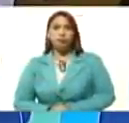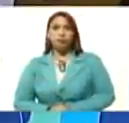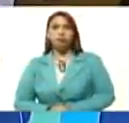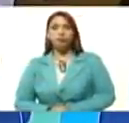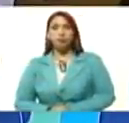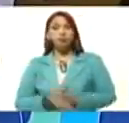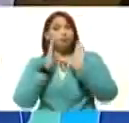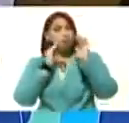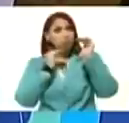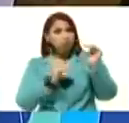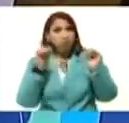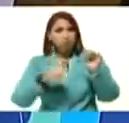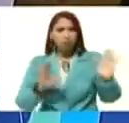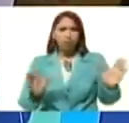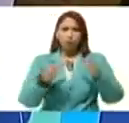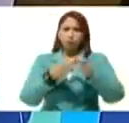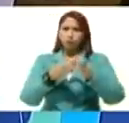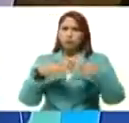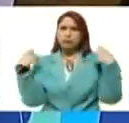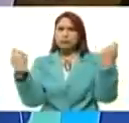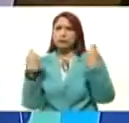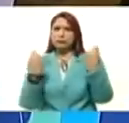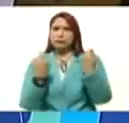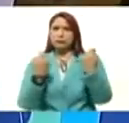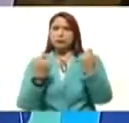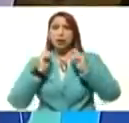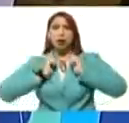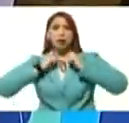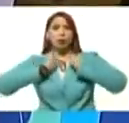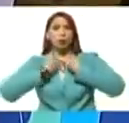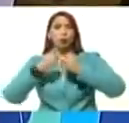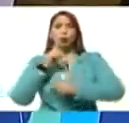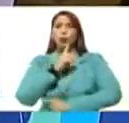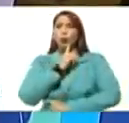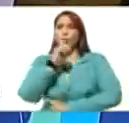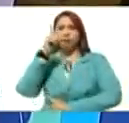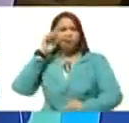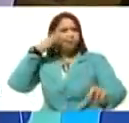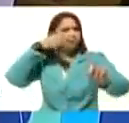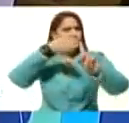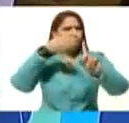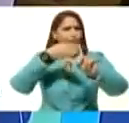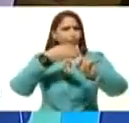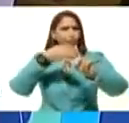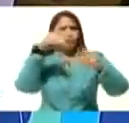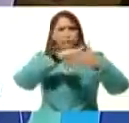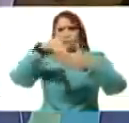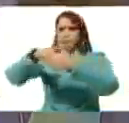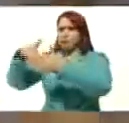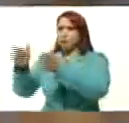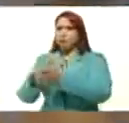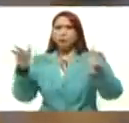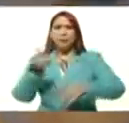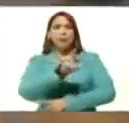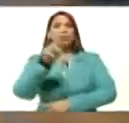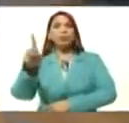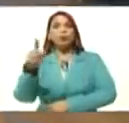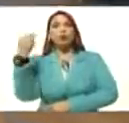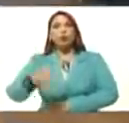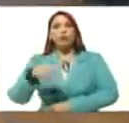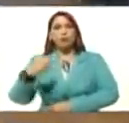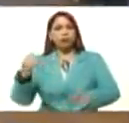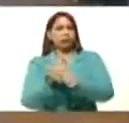Atención del comando de campaña a Aristóbulo Istúrez, rumbo a las mega elecciones del 21 de noviembre.